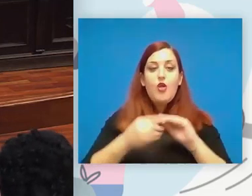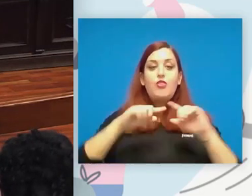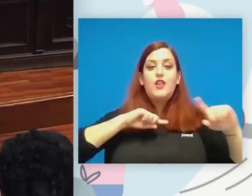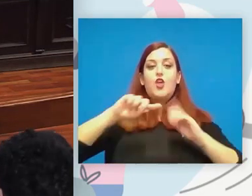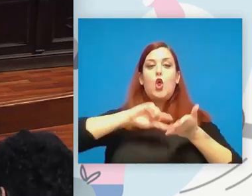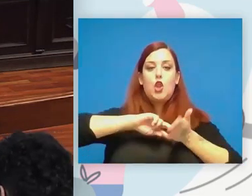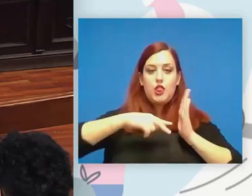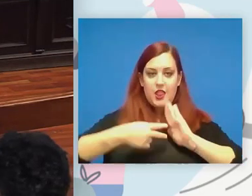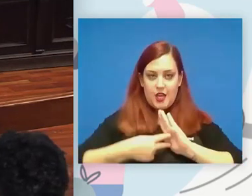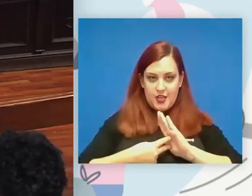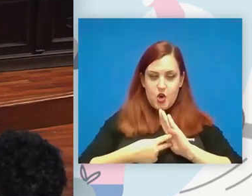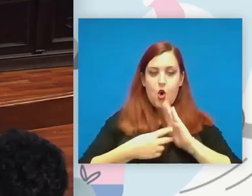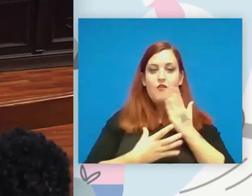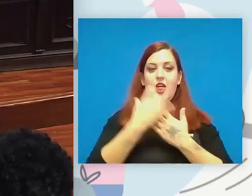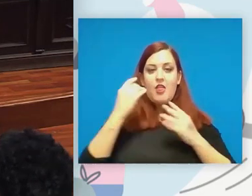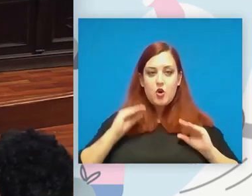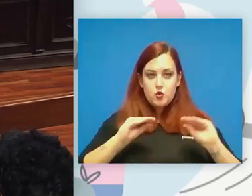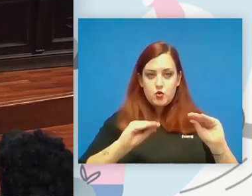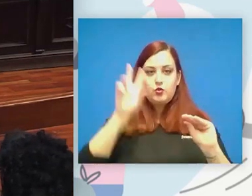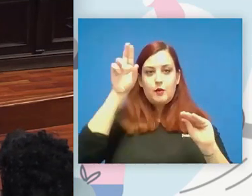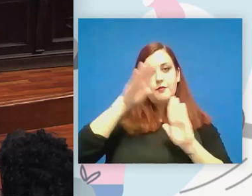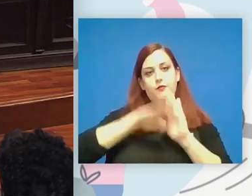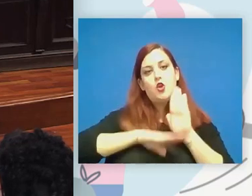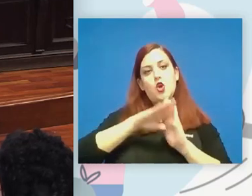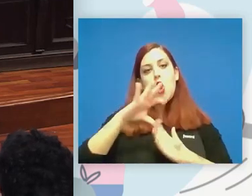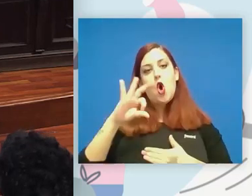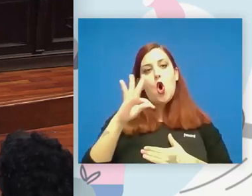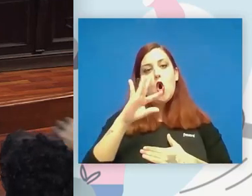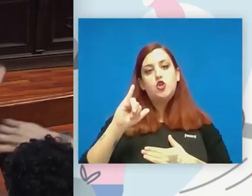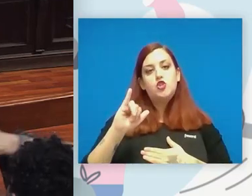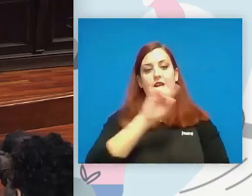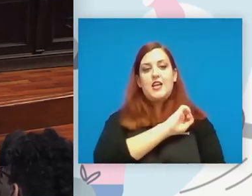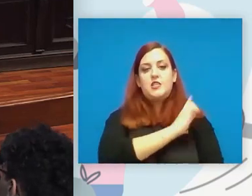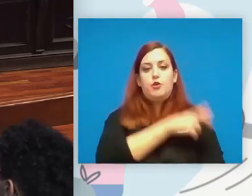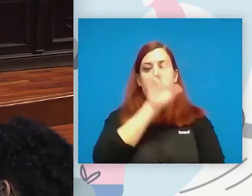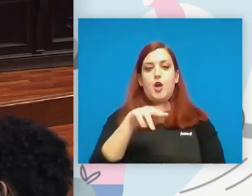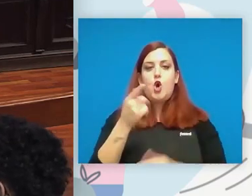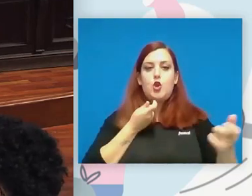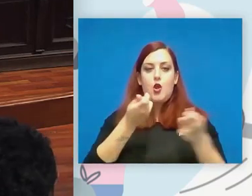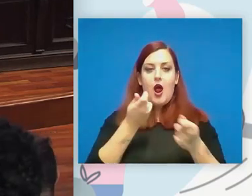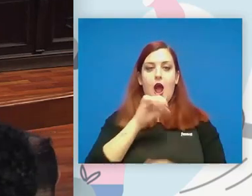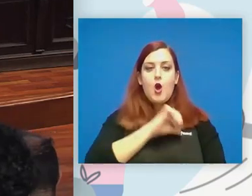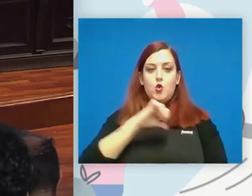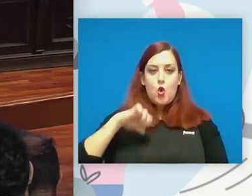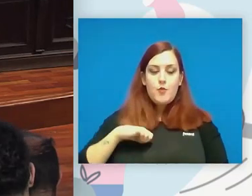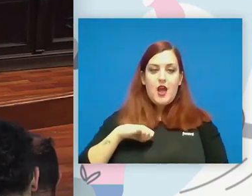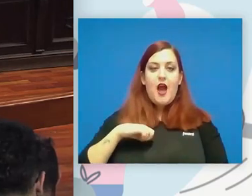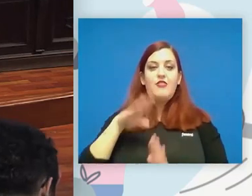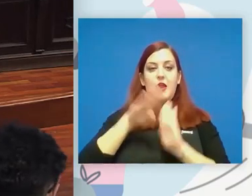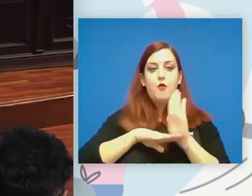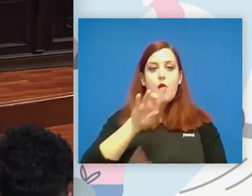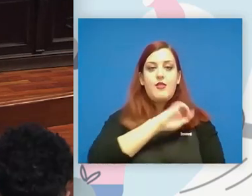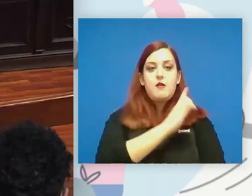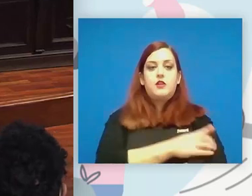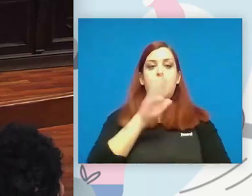director del programa OSPI Sport de FESA también y coordinador autonómico del programa Deporte para